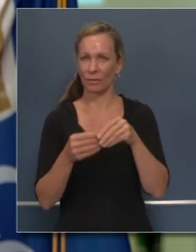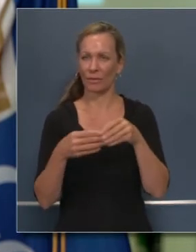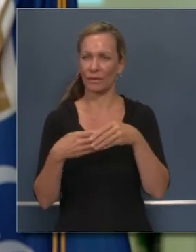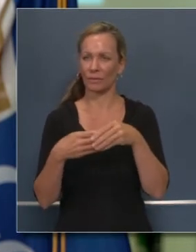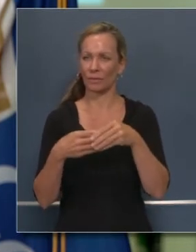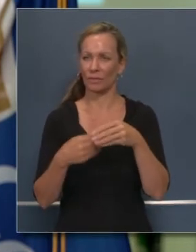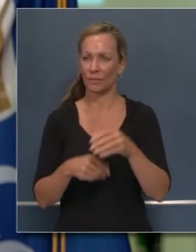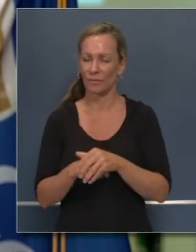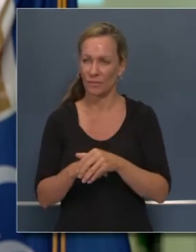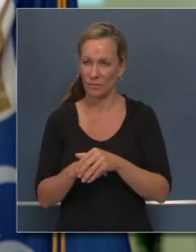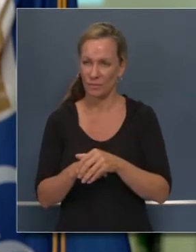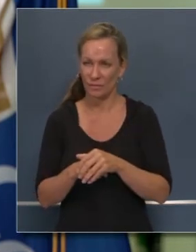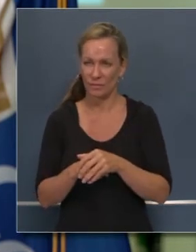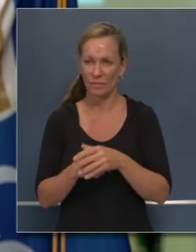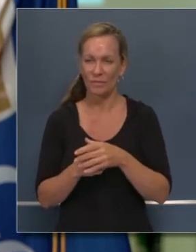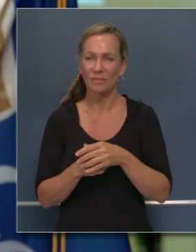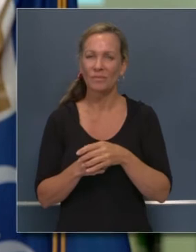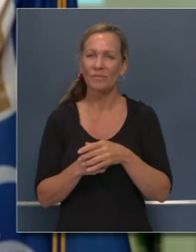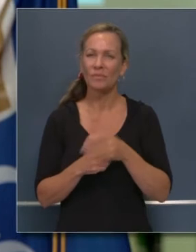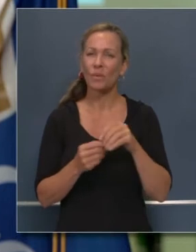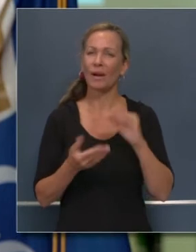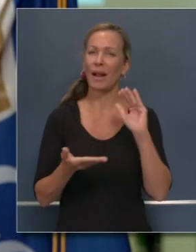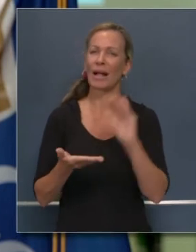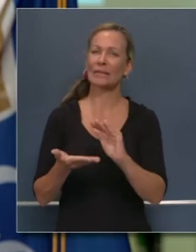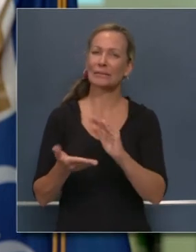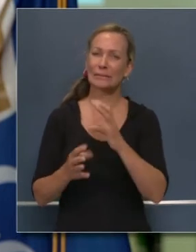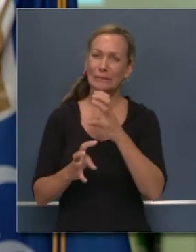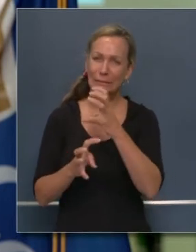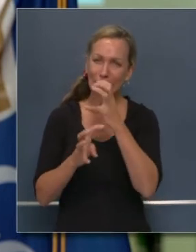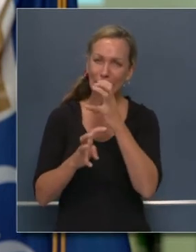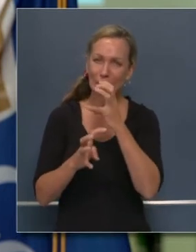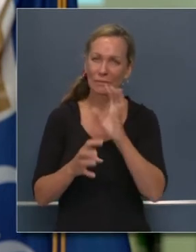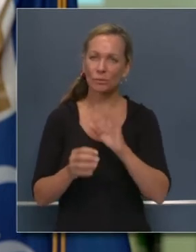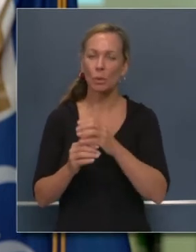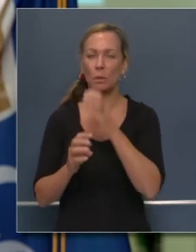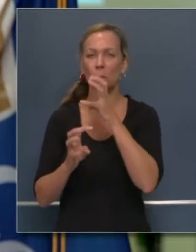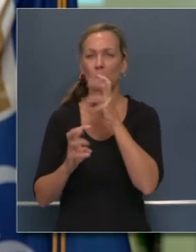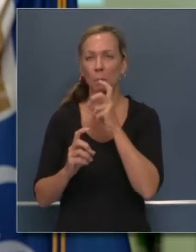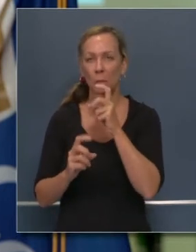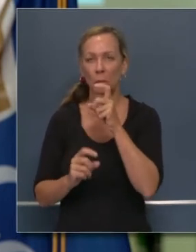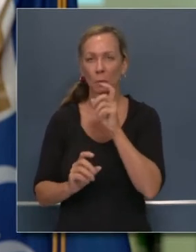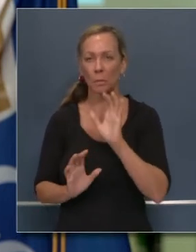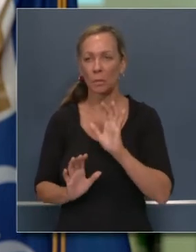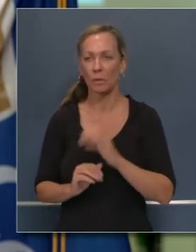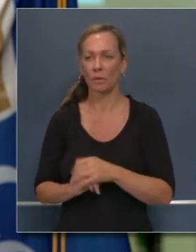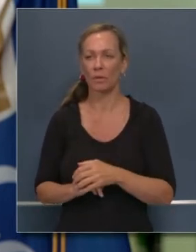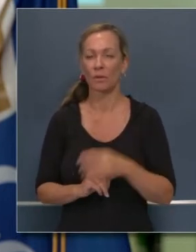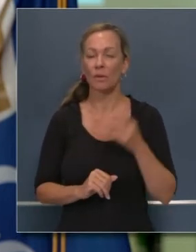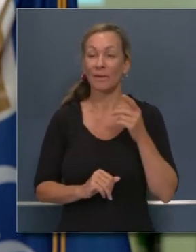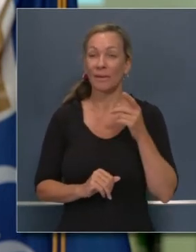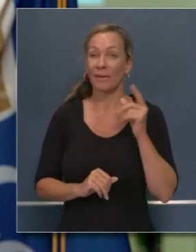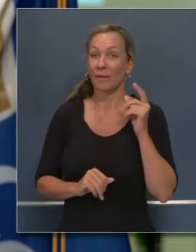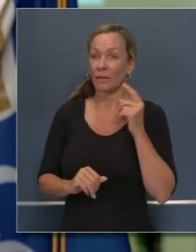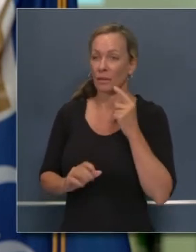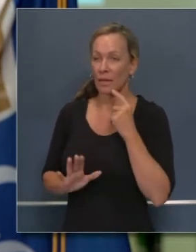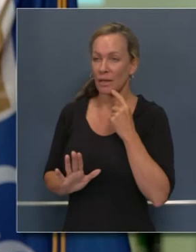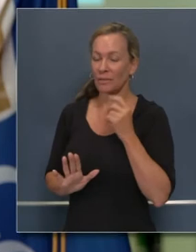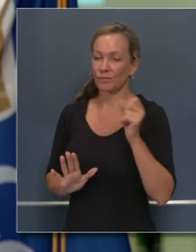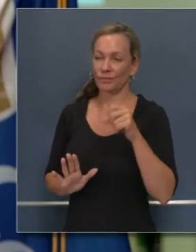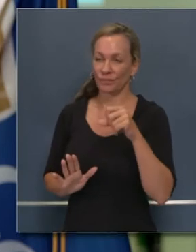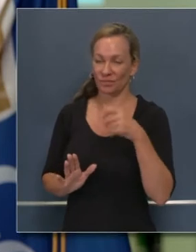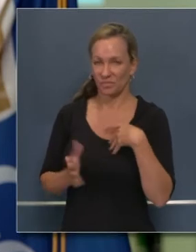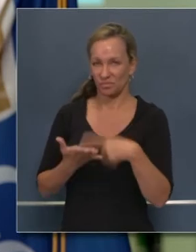Bueno, el estatus de empleado, los formularios W2 comparados con los que trabajan como